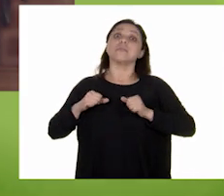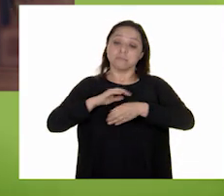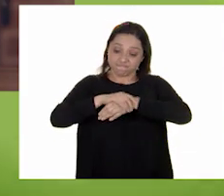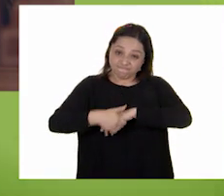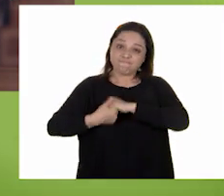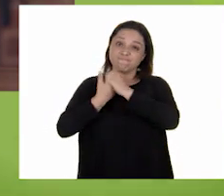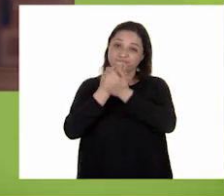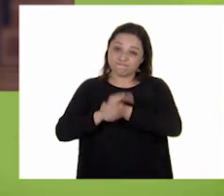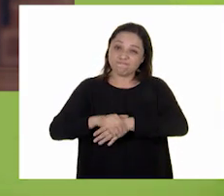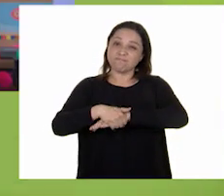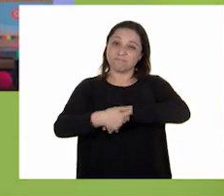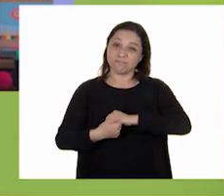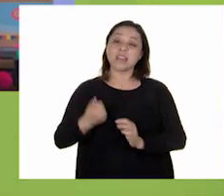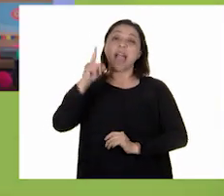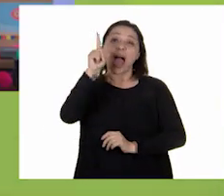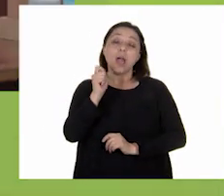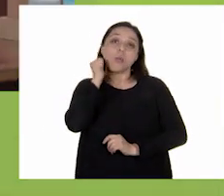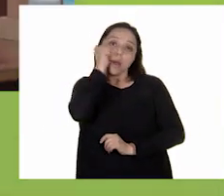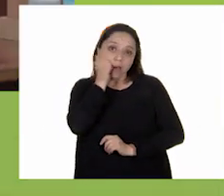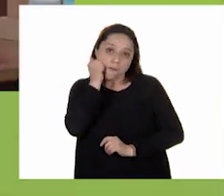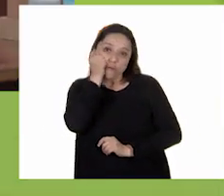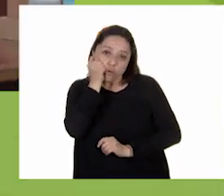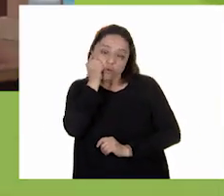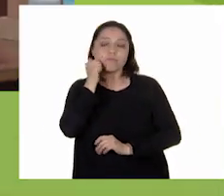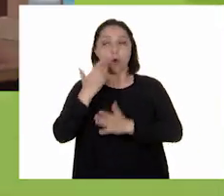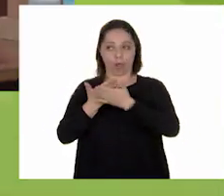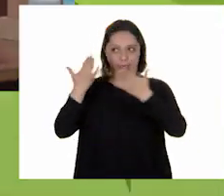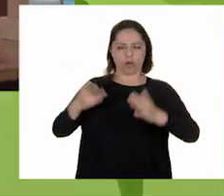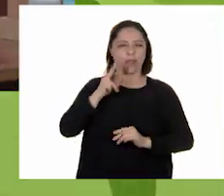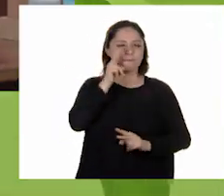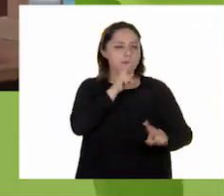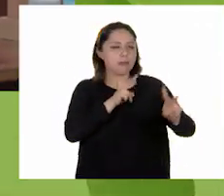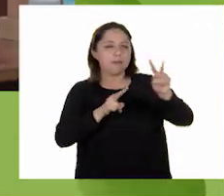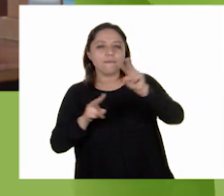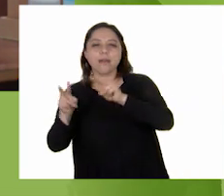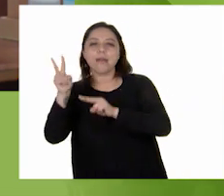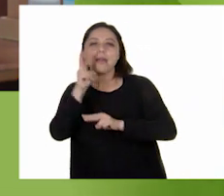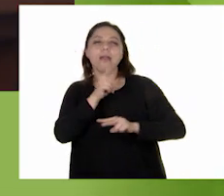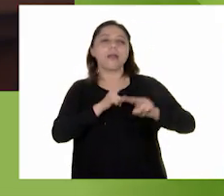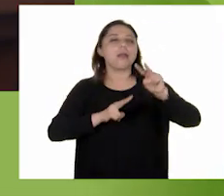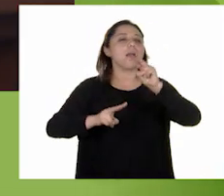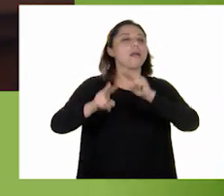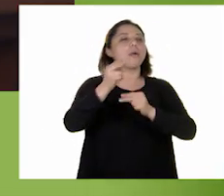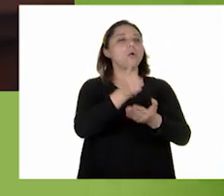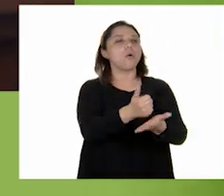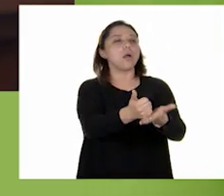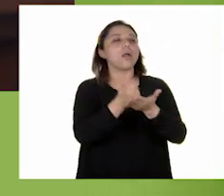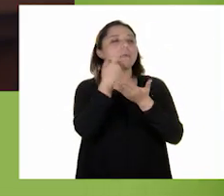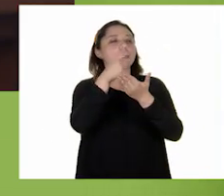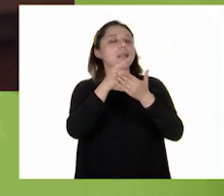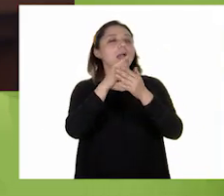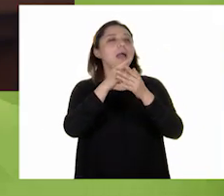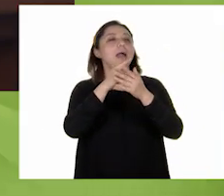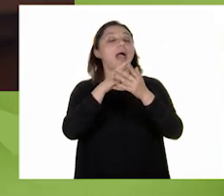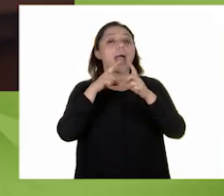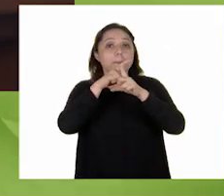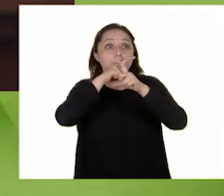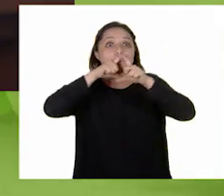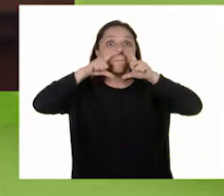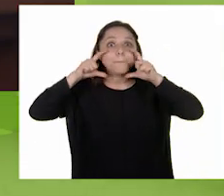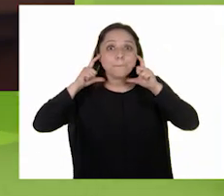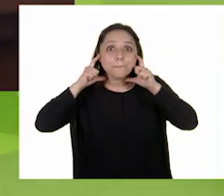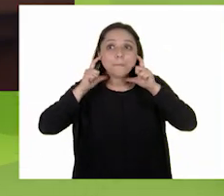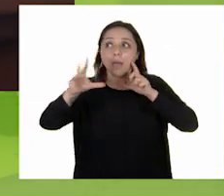bien con jabón y agua. Ahora, veo, veo, un objeto que sirve para cubrirnos la boca y evitar